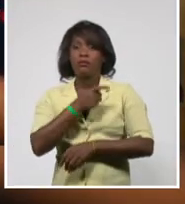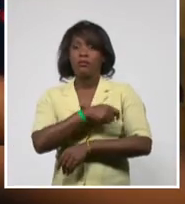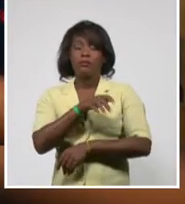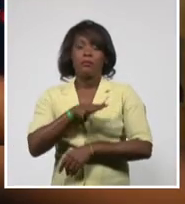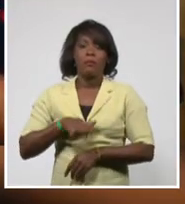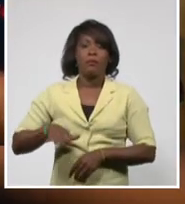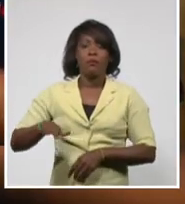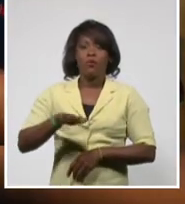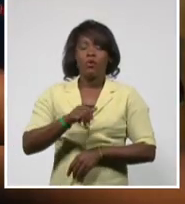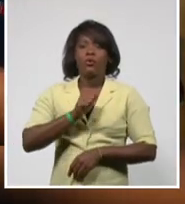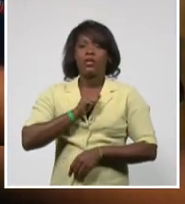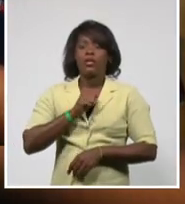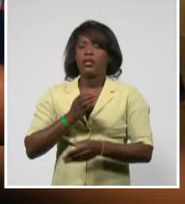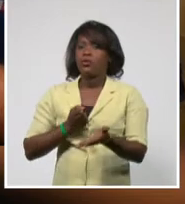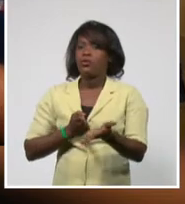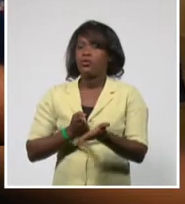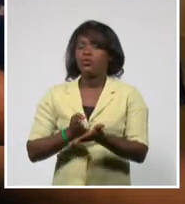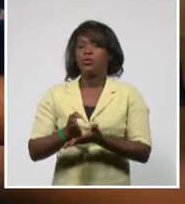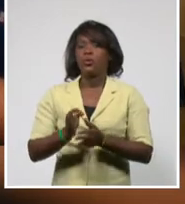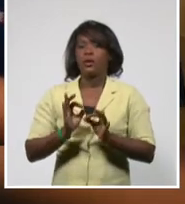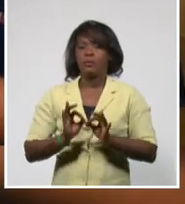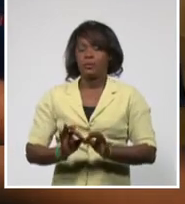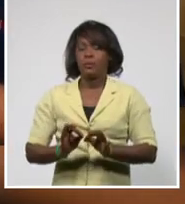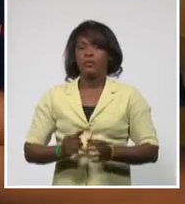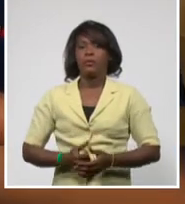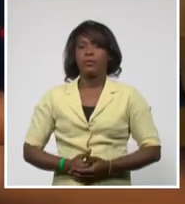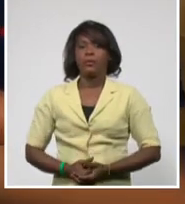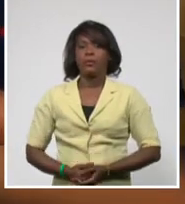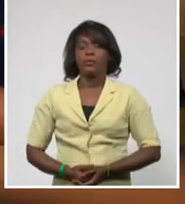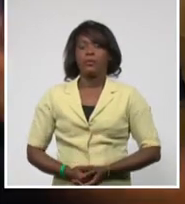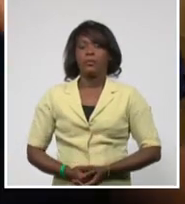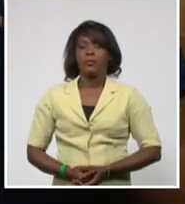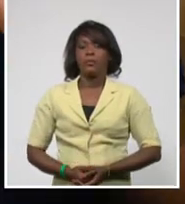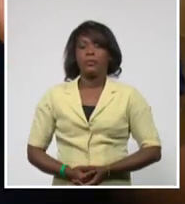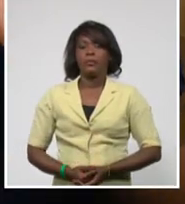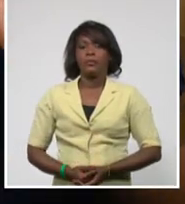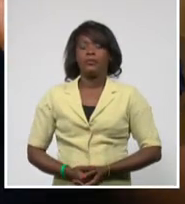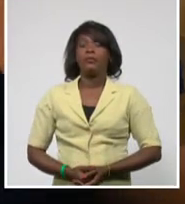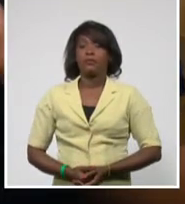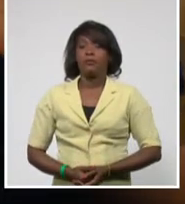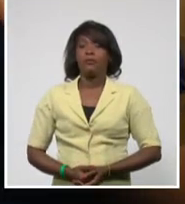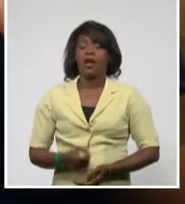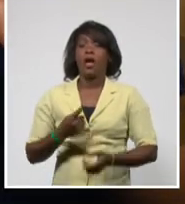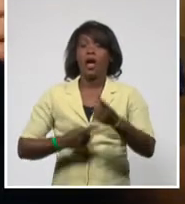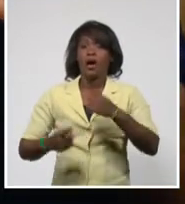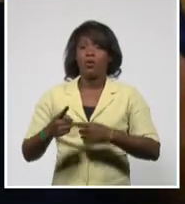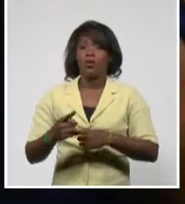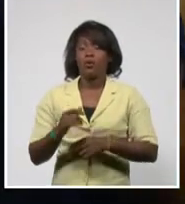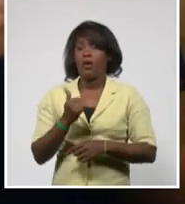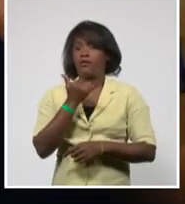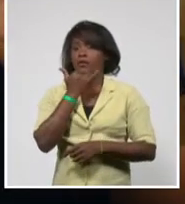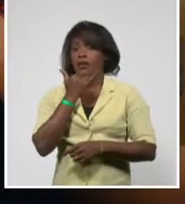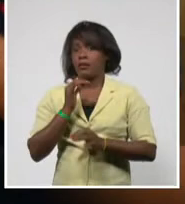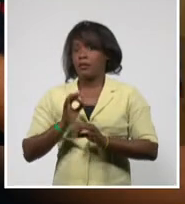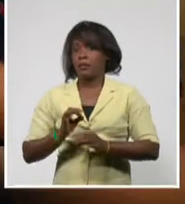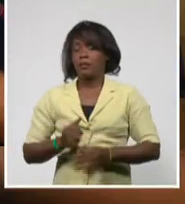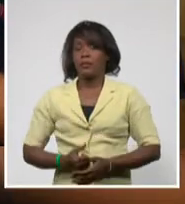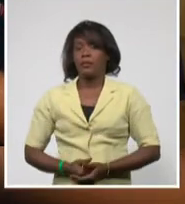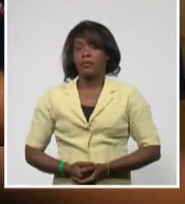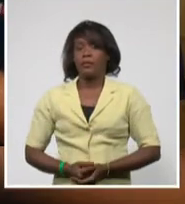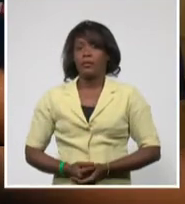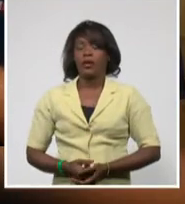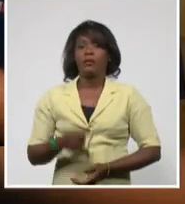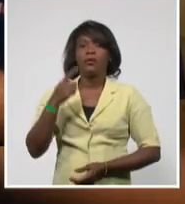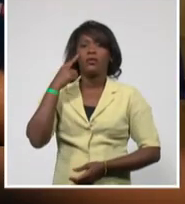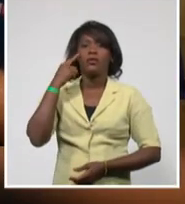balanza a su favor con estos llamados golpes suaves. Que de suave, por cierto, a veces tienen muy poco. Las encuestas en Ecuador